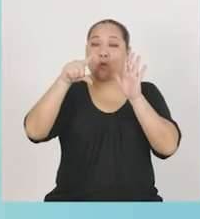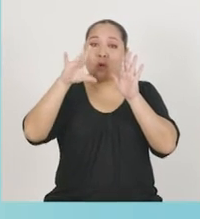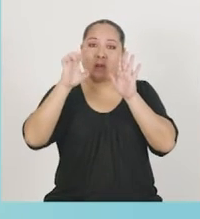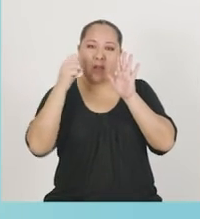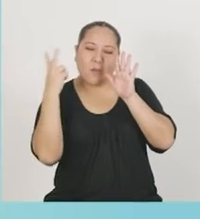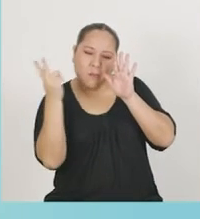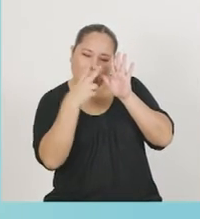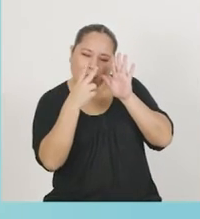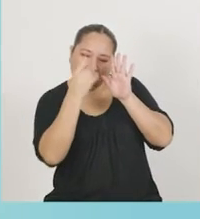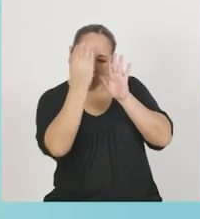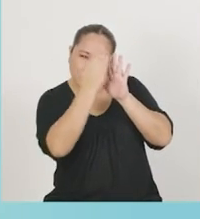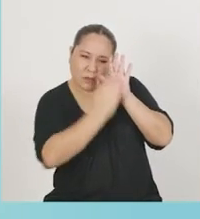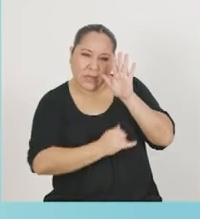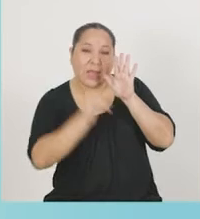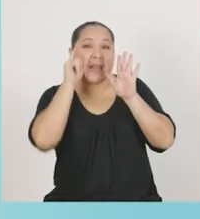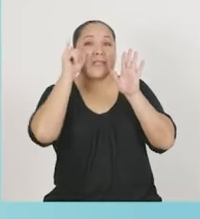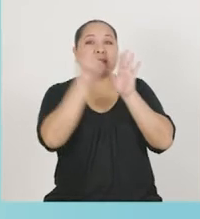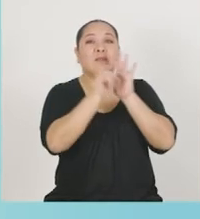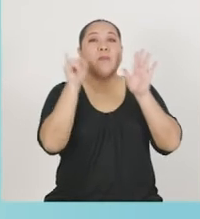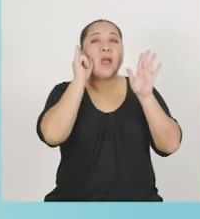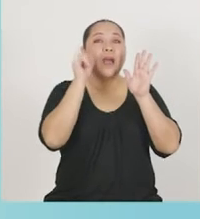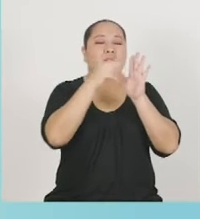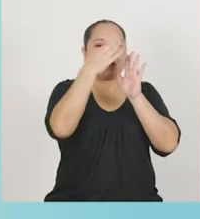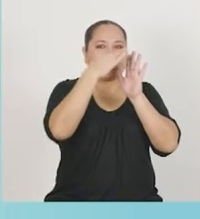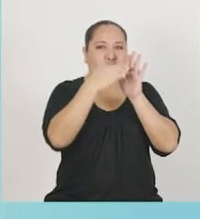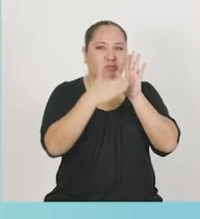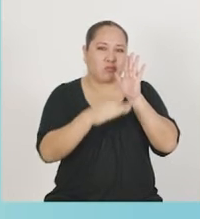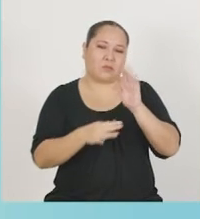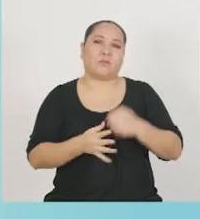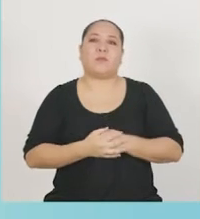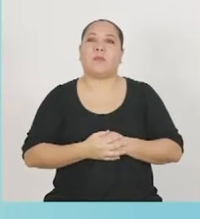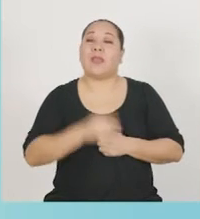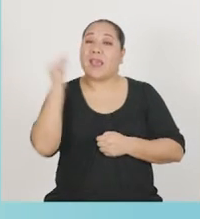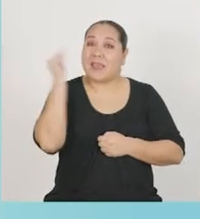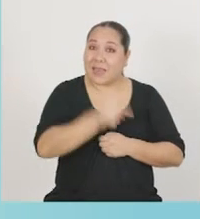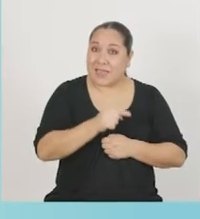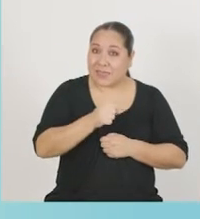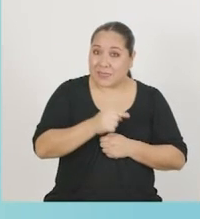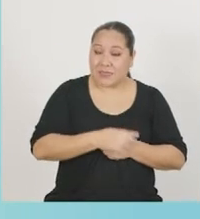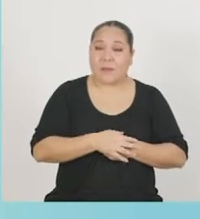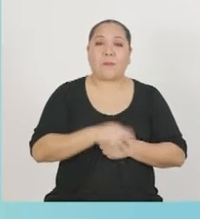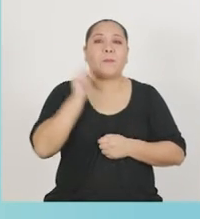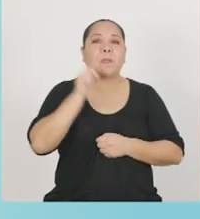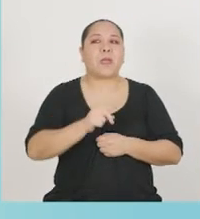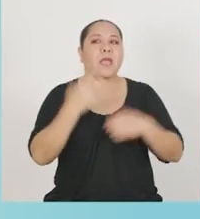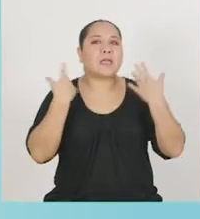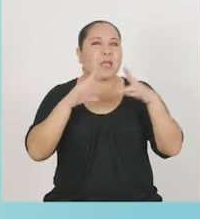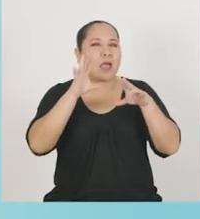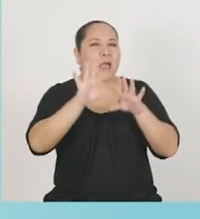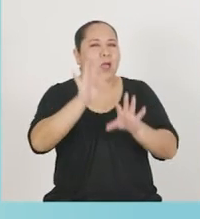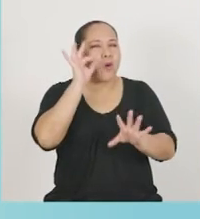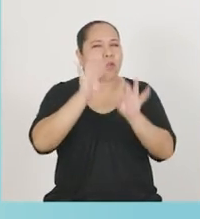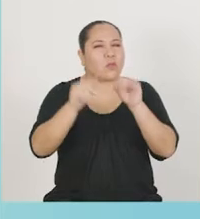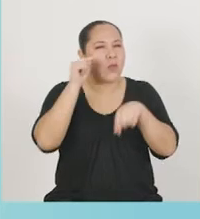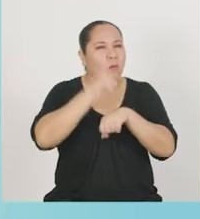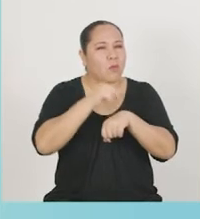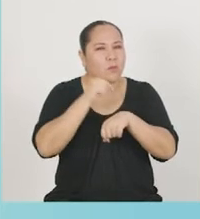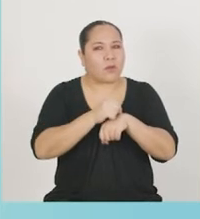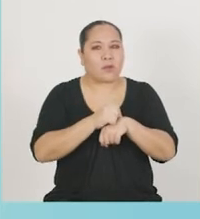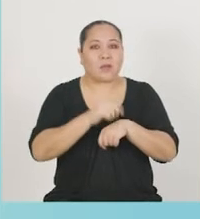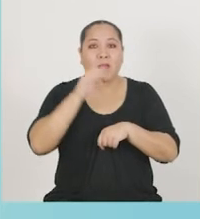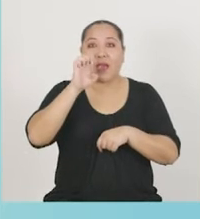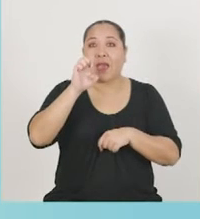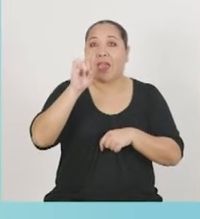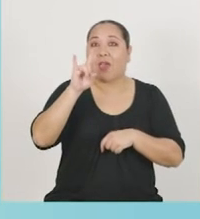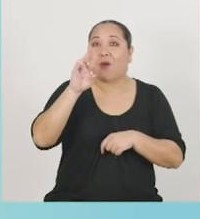y visualizar todas las imágenes resultantes de la búsqueda. A partir de aquí, tenemos que encontrar momentos